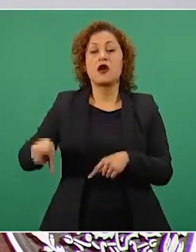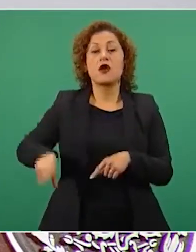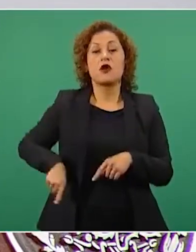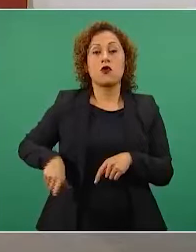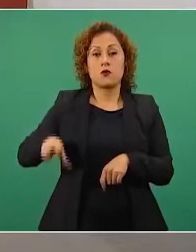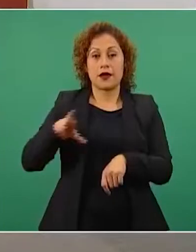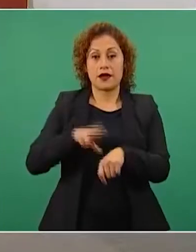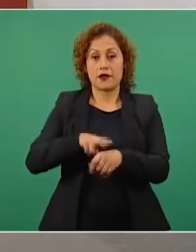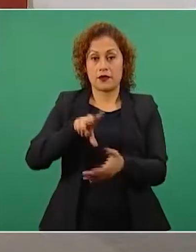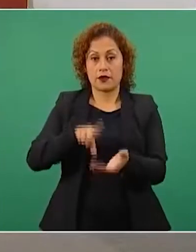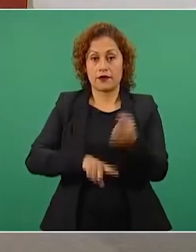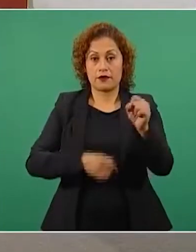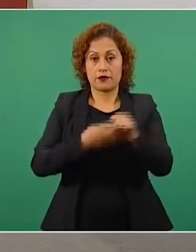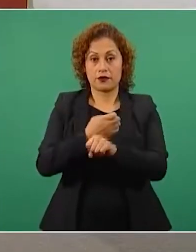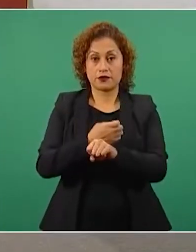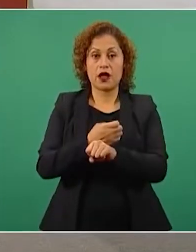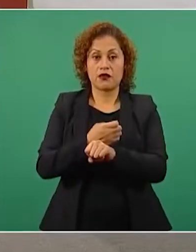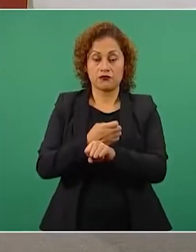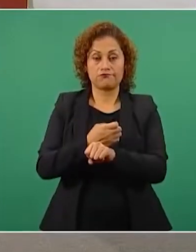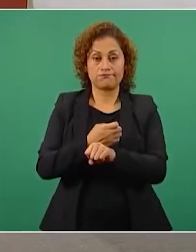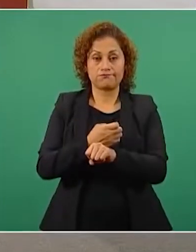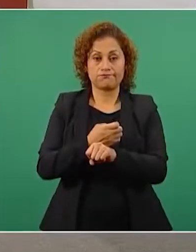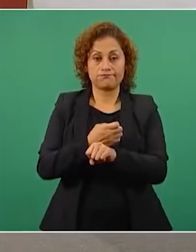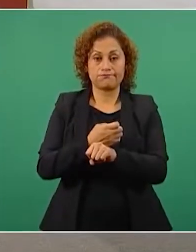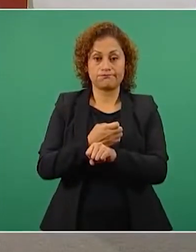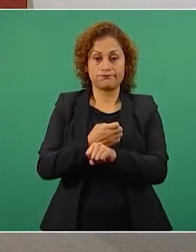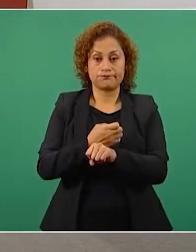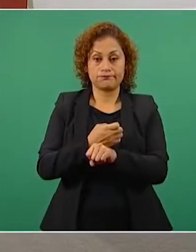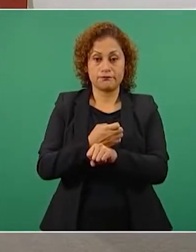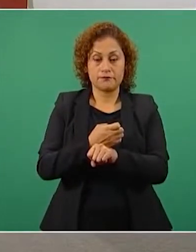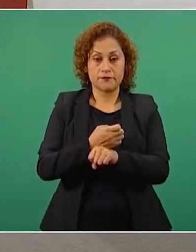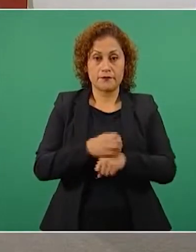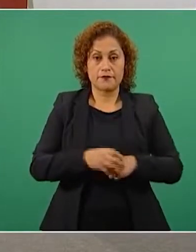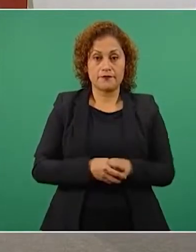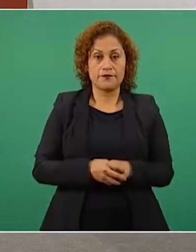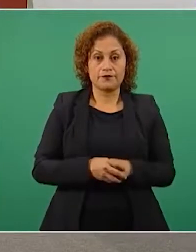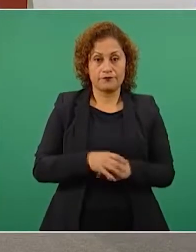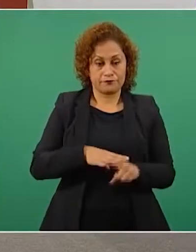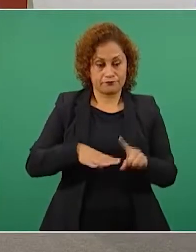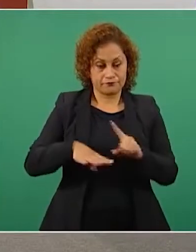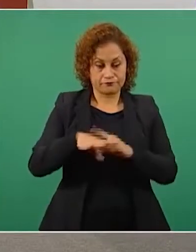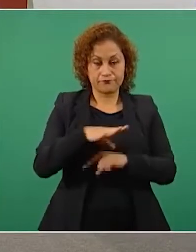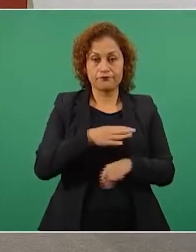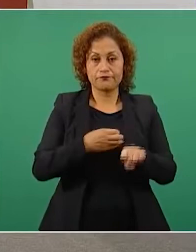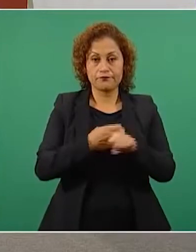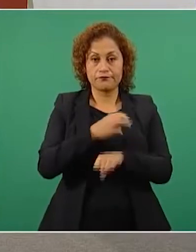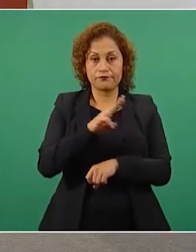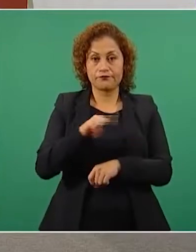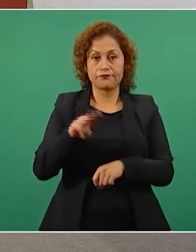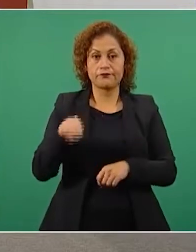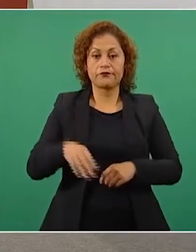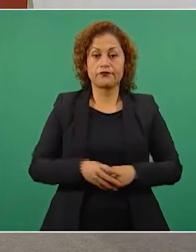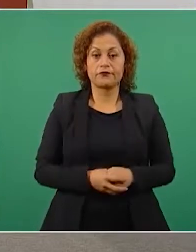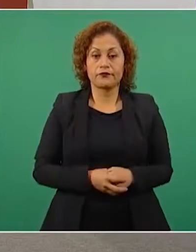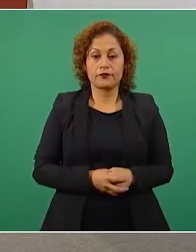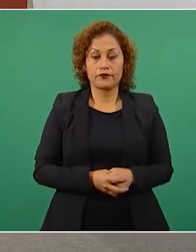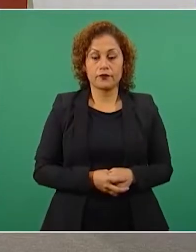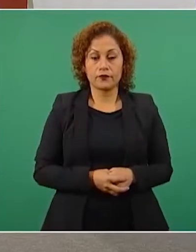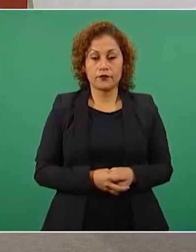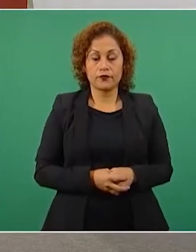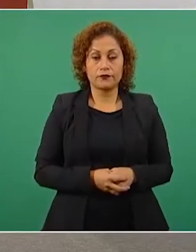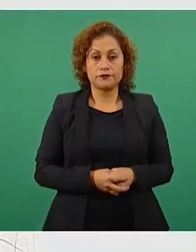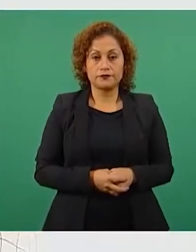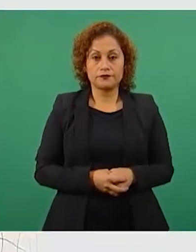del gobernador del estado de Michoacán, quien le